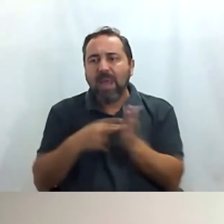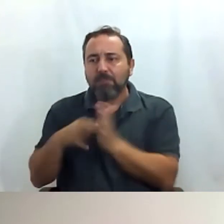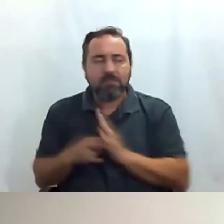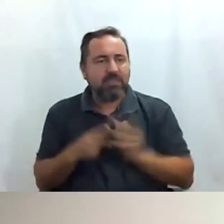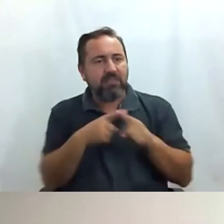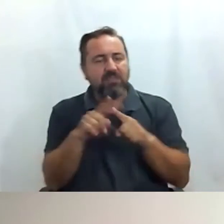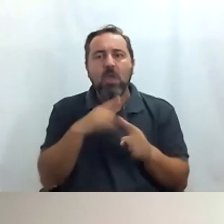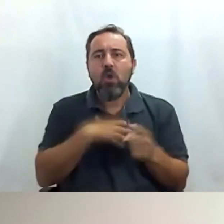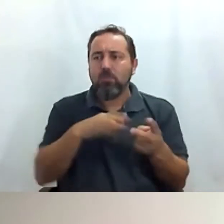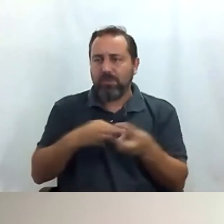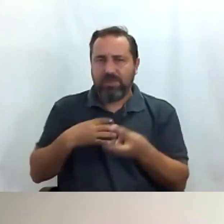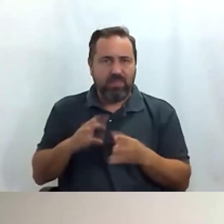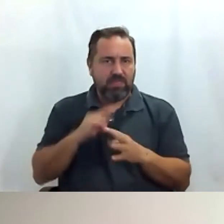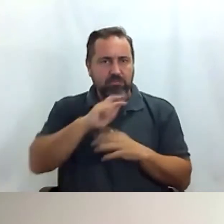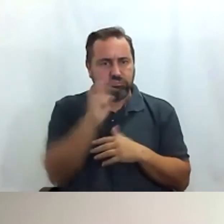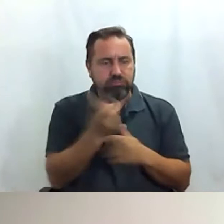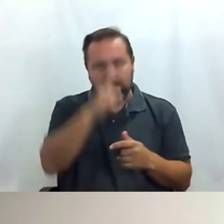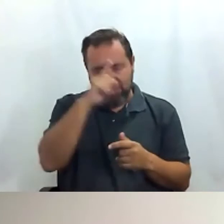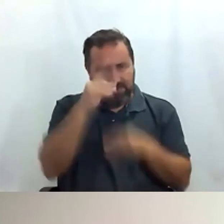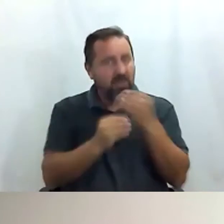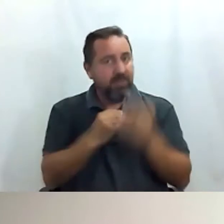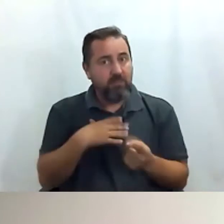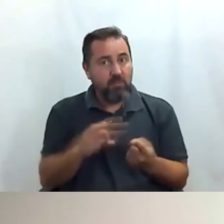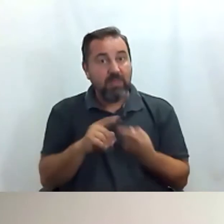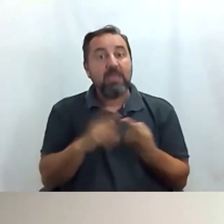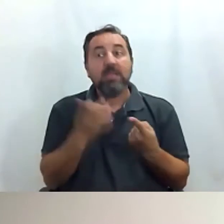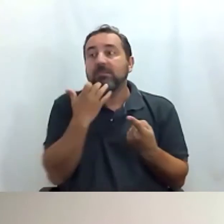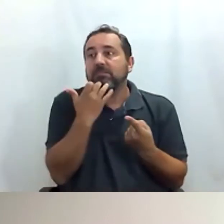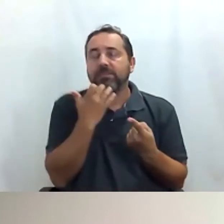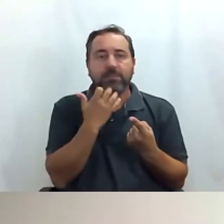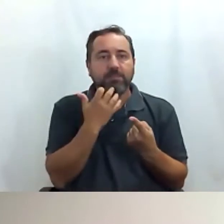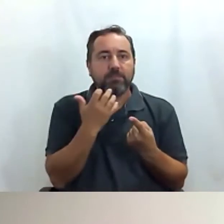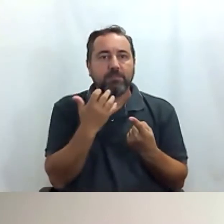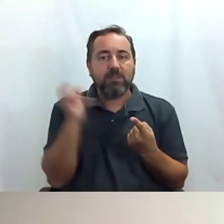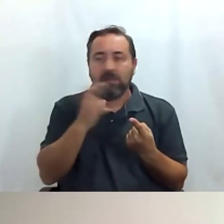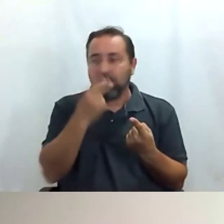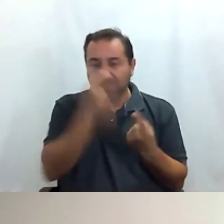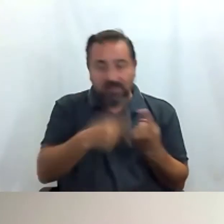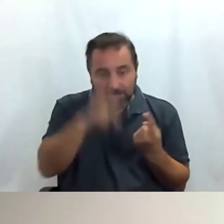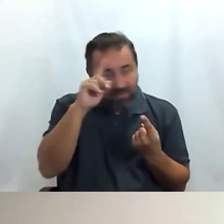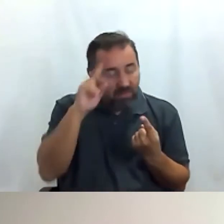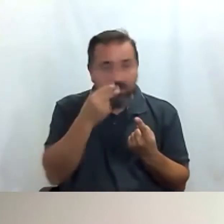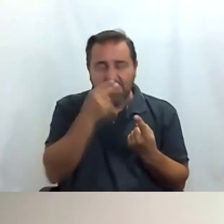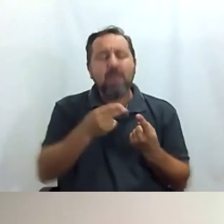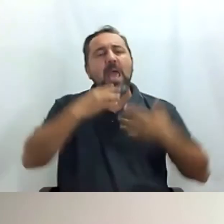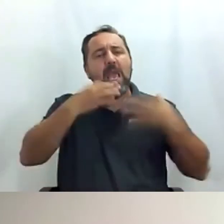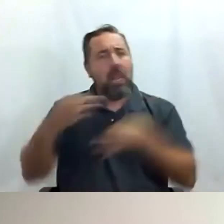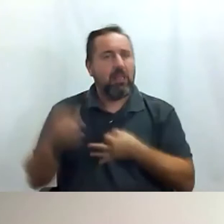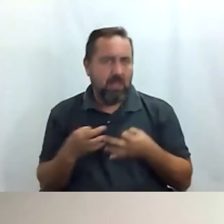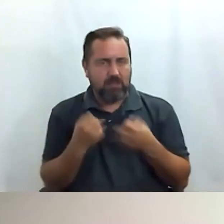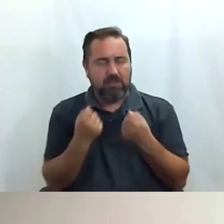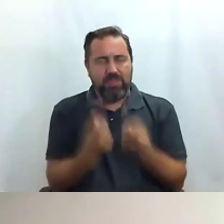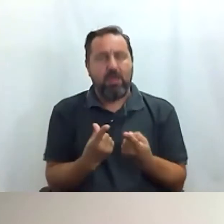posibilidades de poder hacer en Madrid y para que el que venga a visitar Madrid lo haga con esas garantías. Creo que de verdad